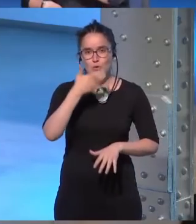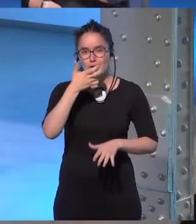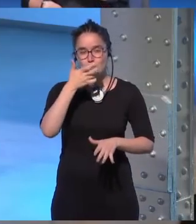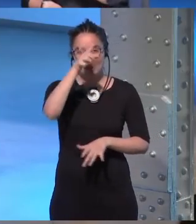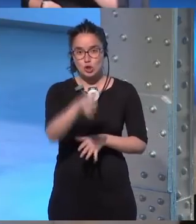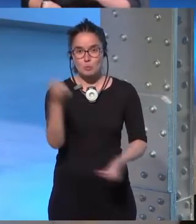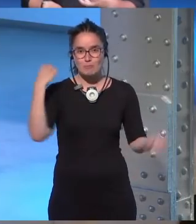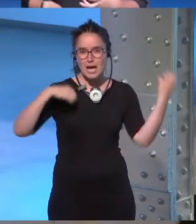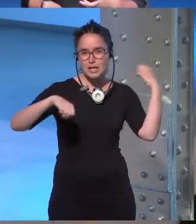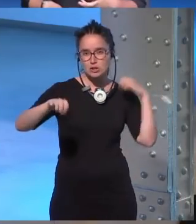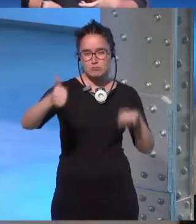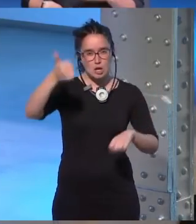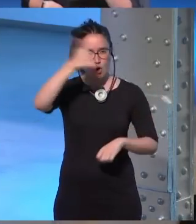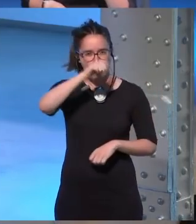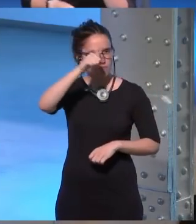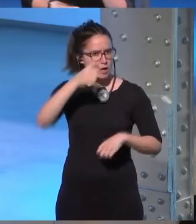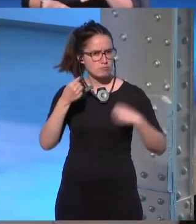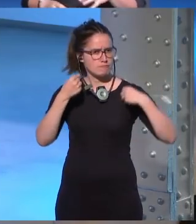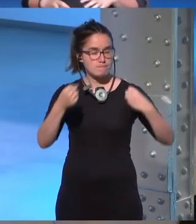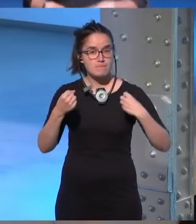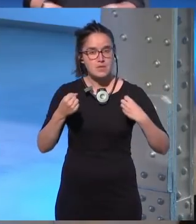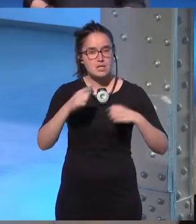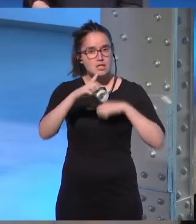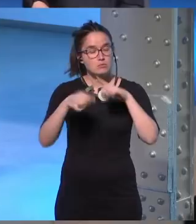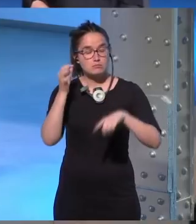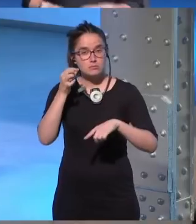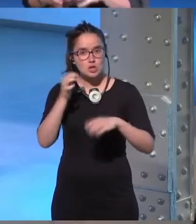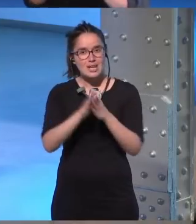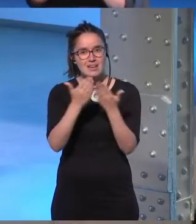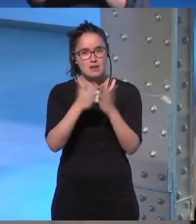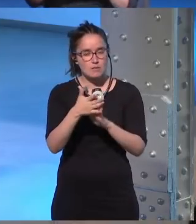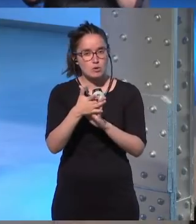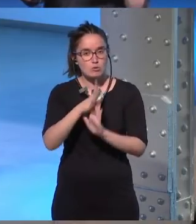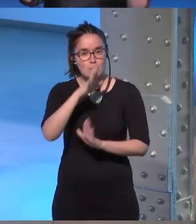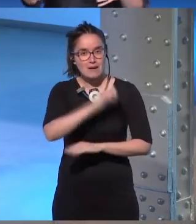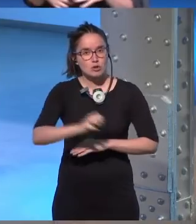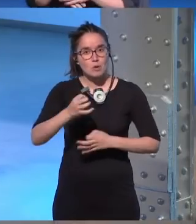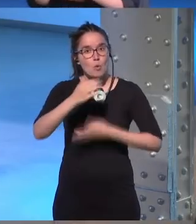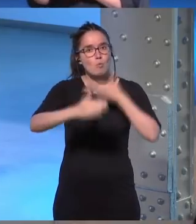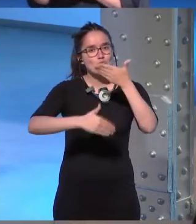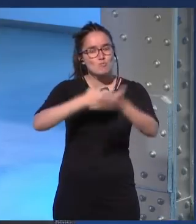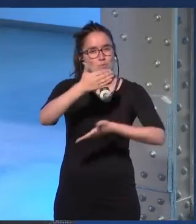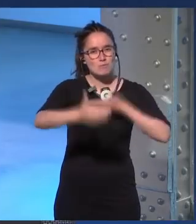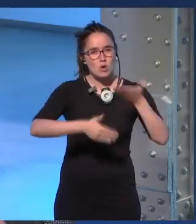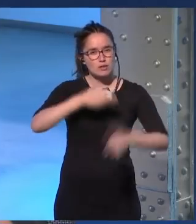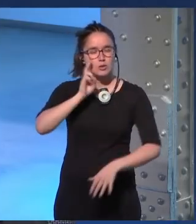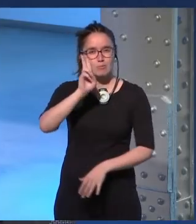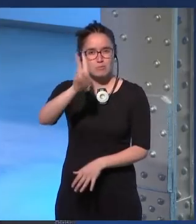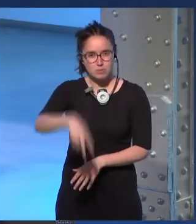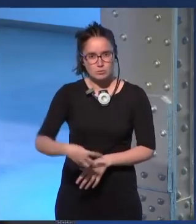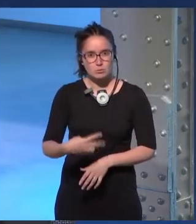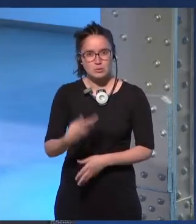personajes hipermasculinizados, que luego ella, lo fascinante del libro es que hace todo un proceso de reconocimiento de cómo